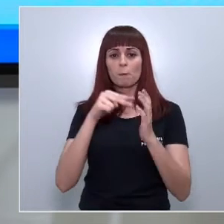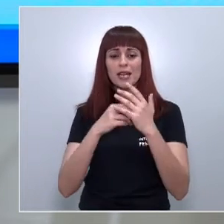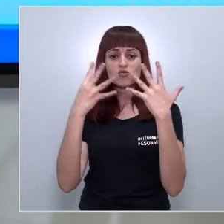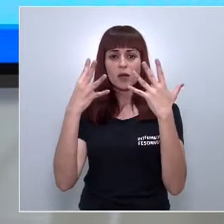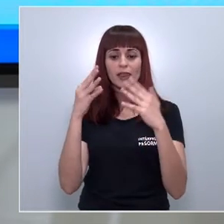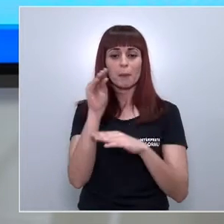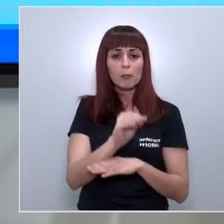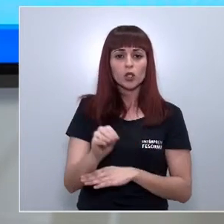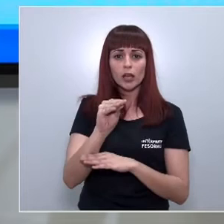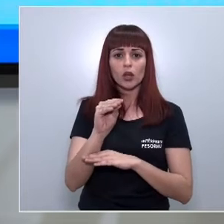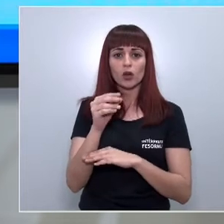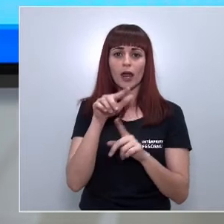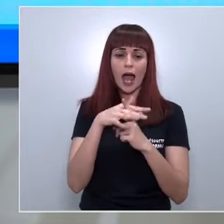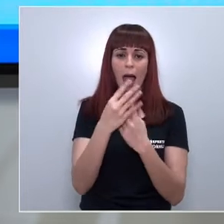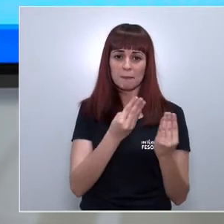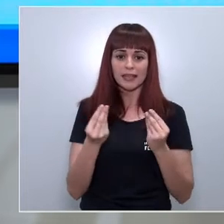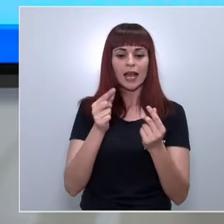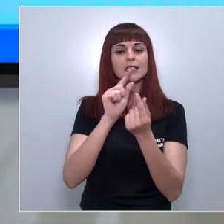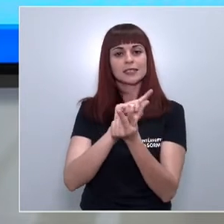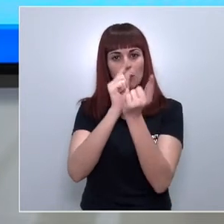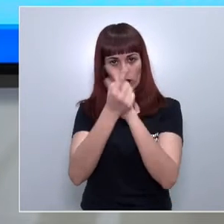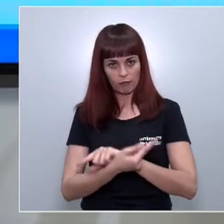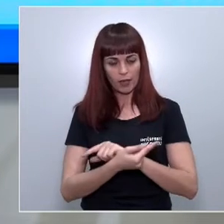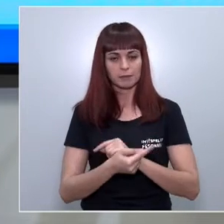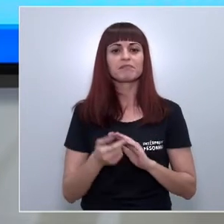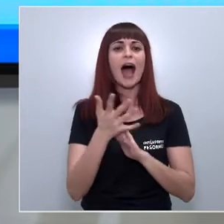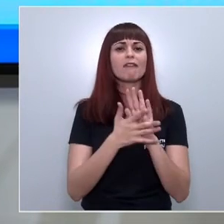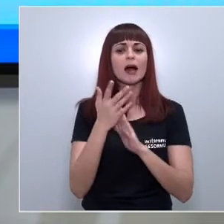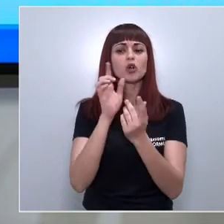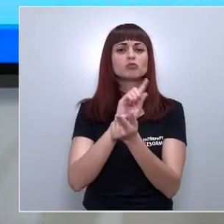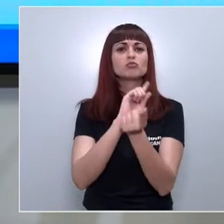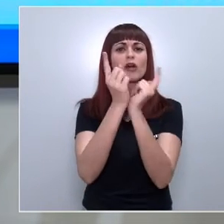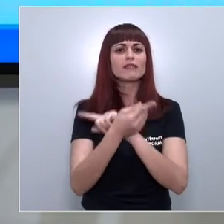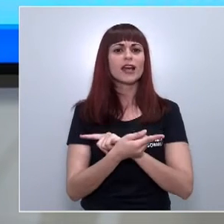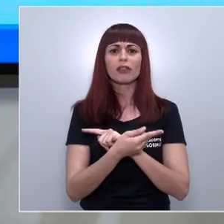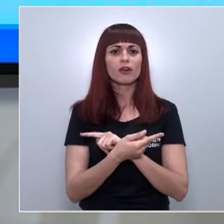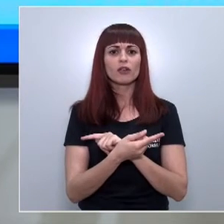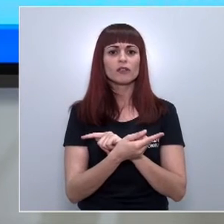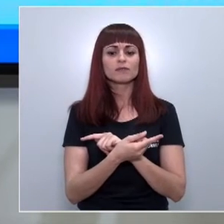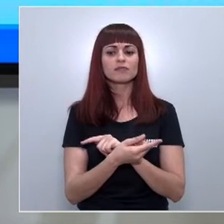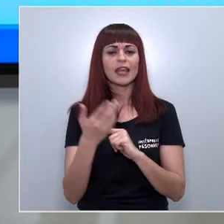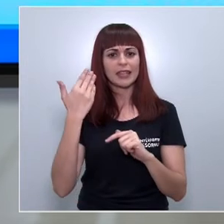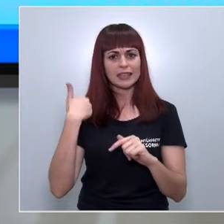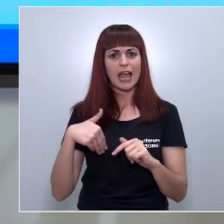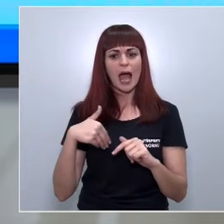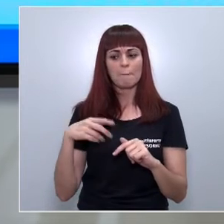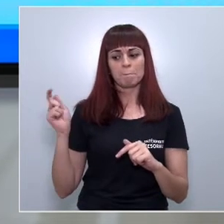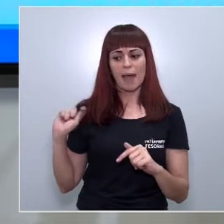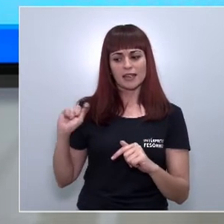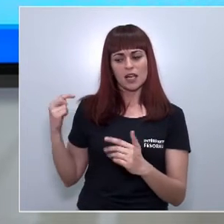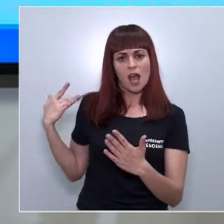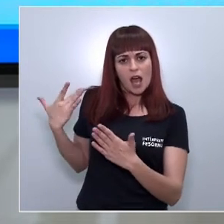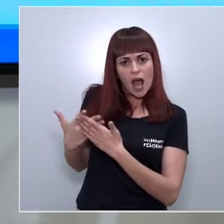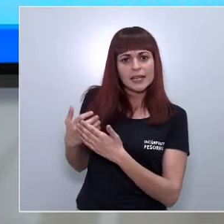protección ambiental integrada de la región de Murcia. Hablamos de una modificación en la que veníamos trabajando desde hace varios meses,